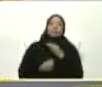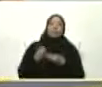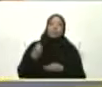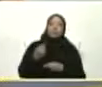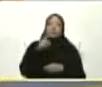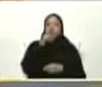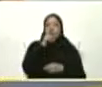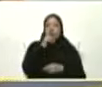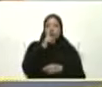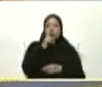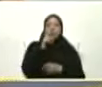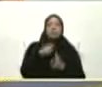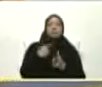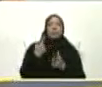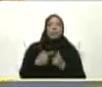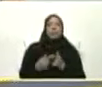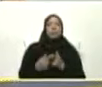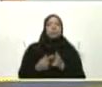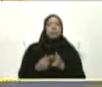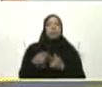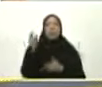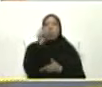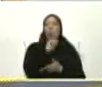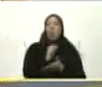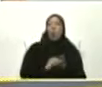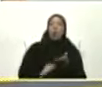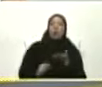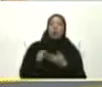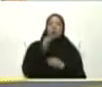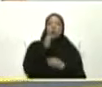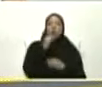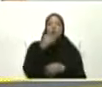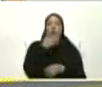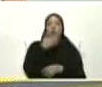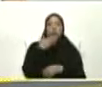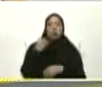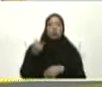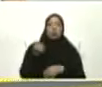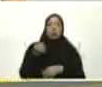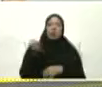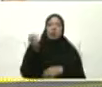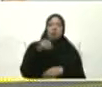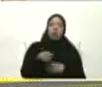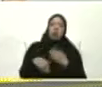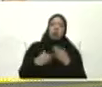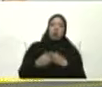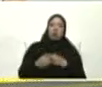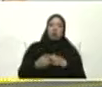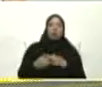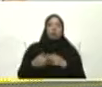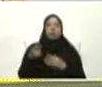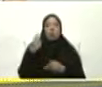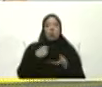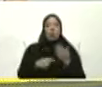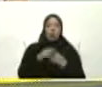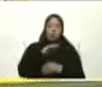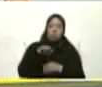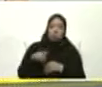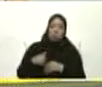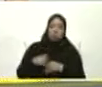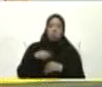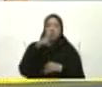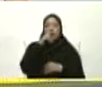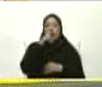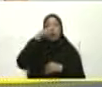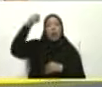demanda Y entonces Se hizo rediseño De las aulas Para obtener Mayor capacidad Mayor ventilación Mayor